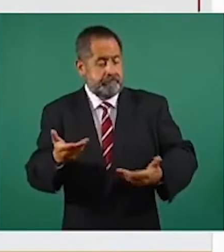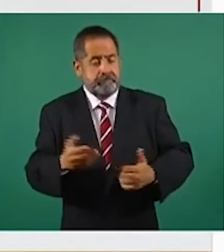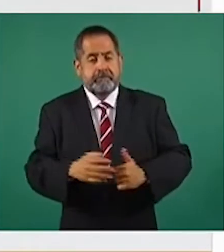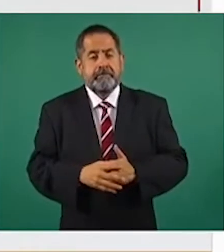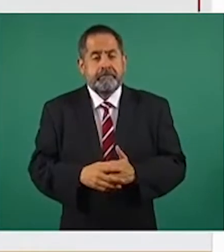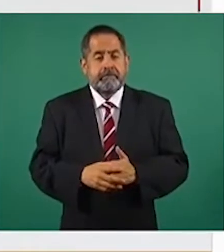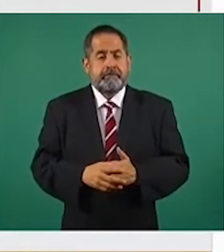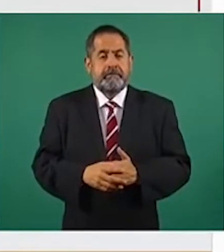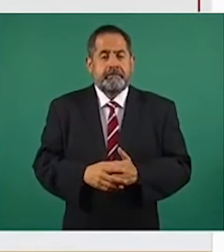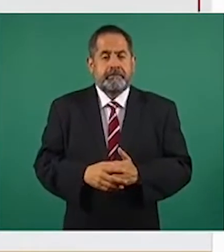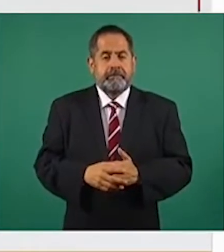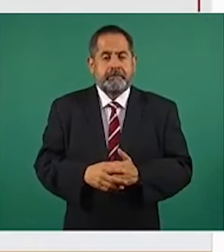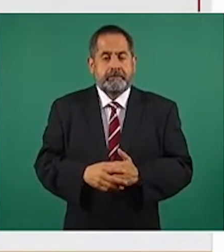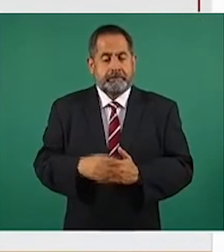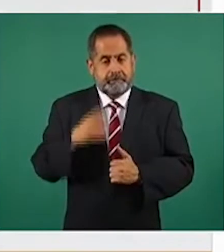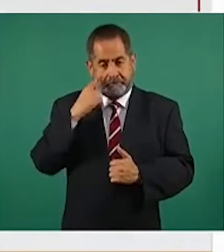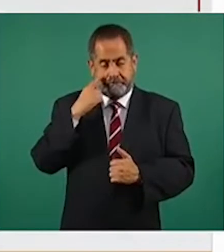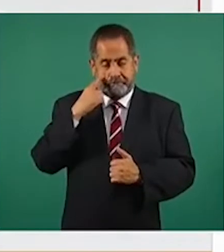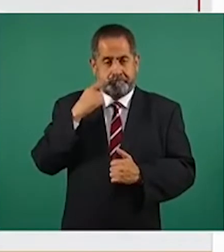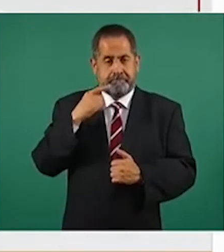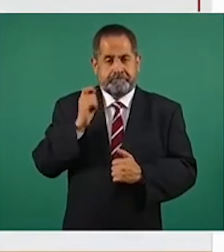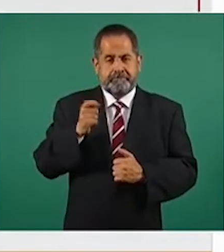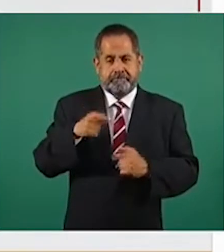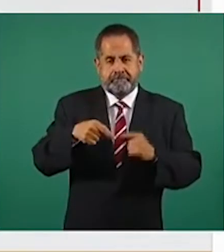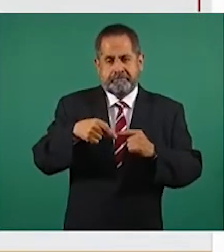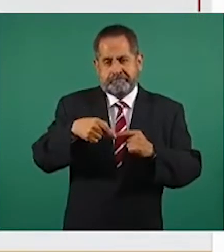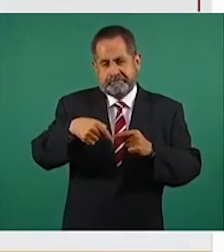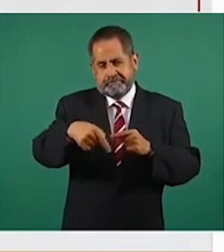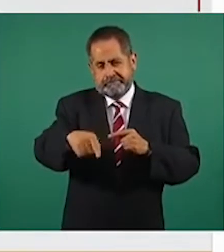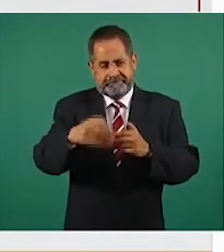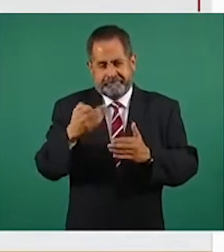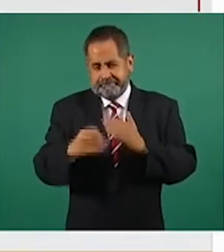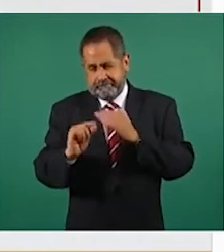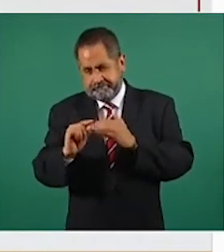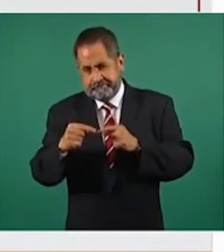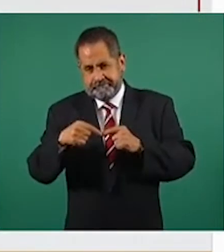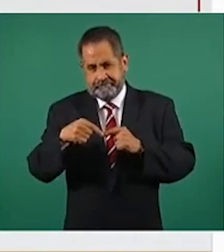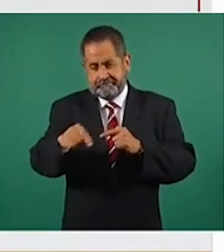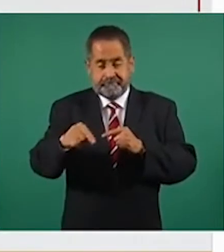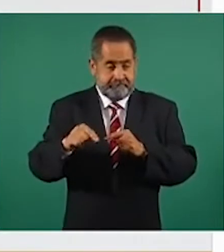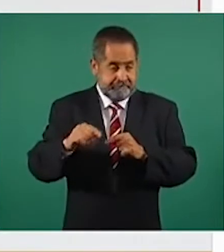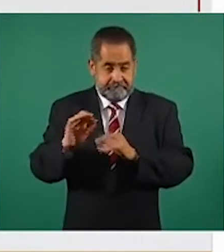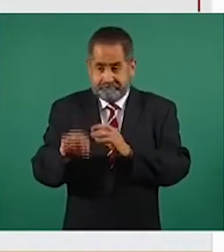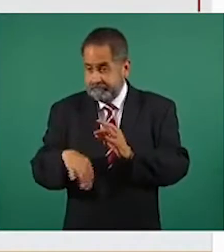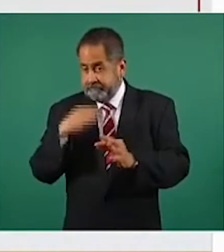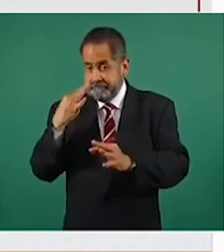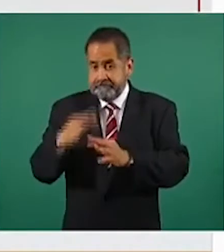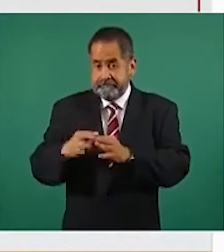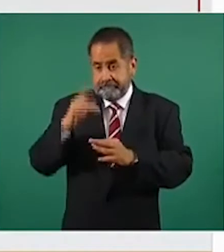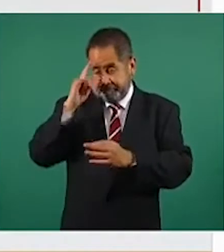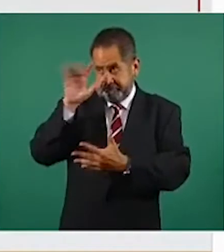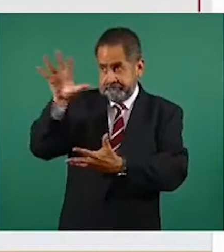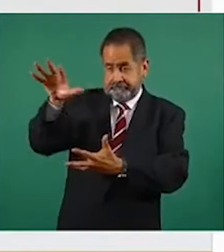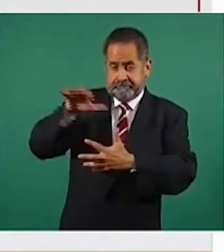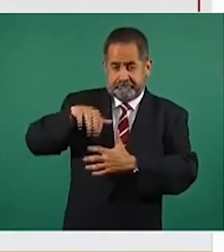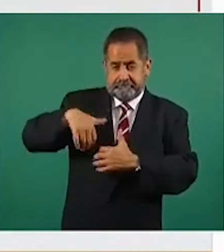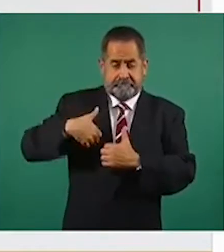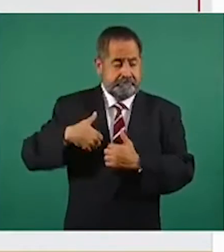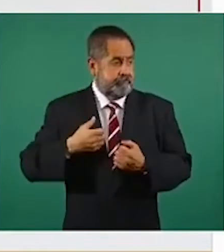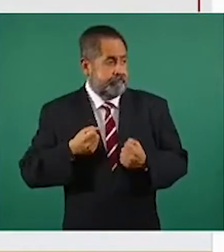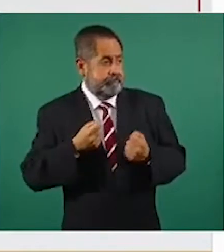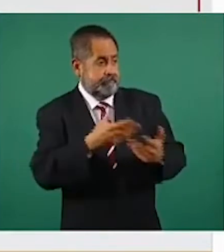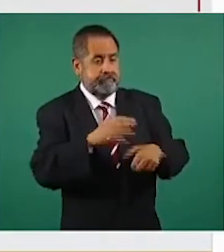Como señalamos, la última milla, que a veces es la más pesada, la que concluye el proceso de almacén a la farmacia